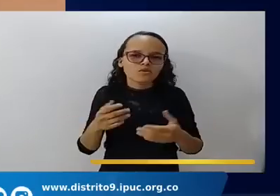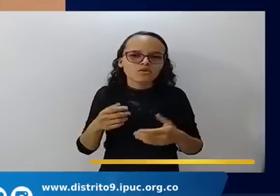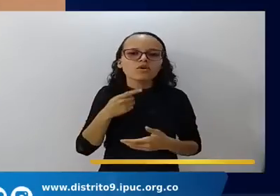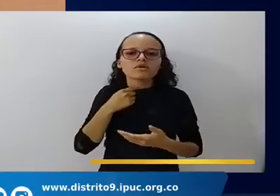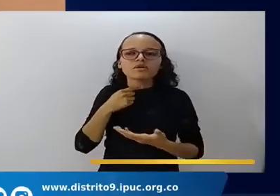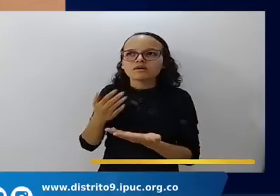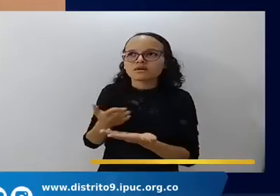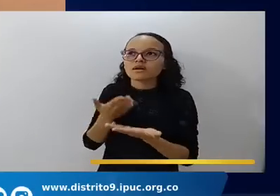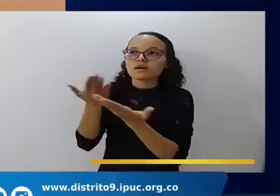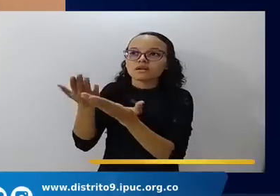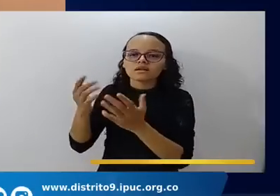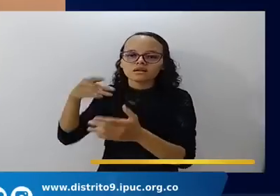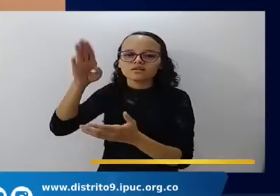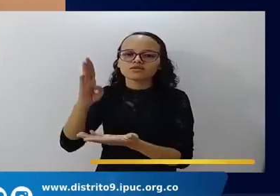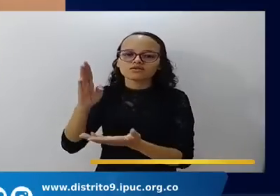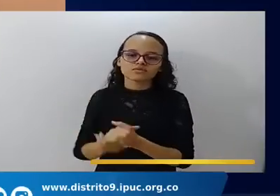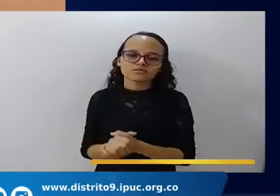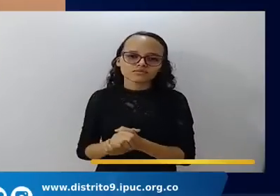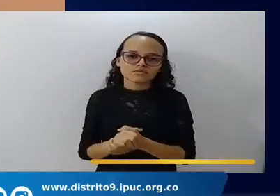buscar dañar la fe.